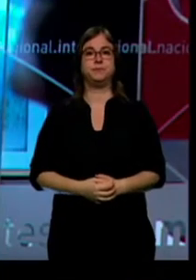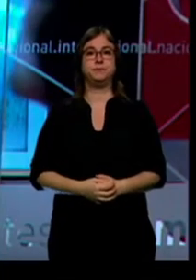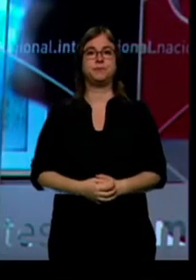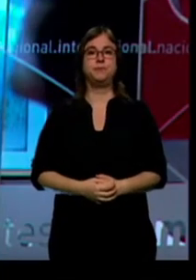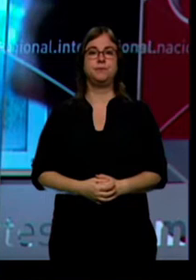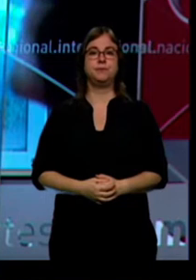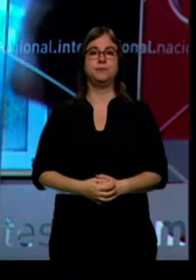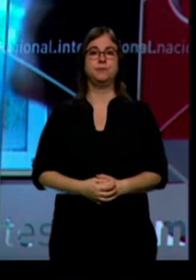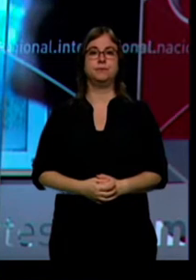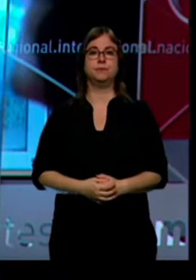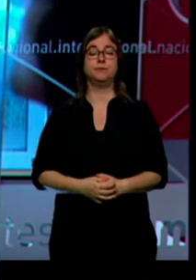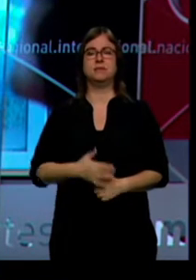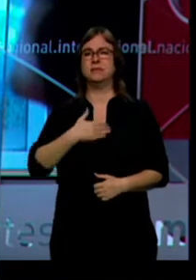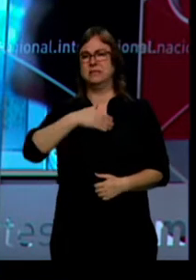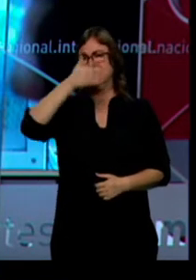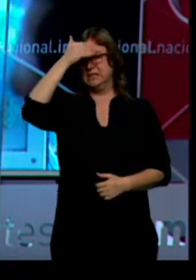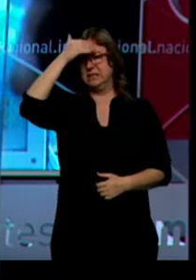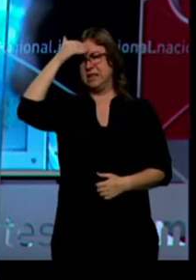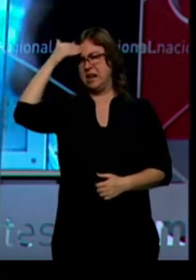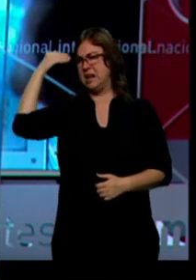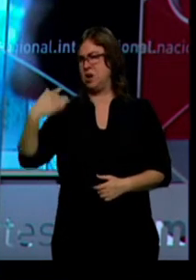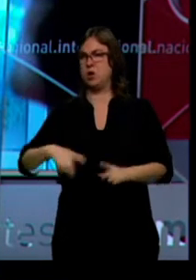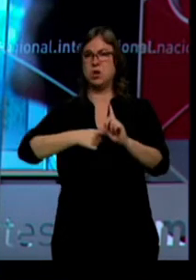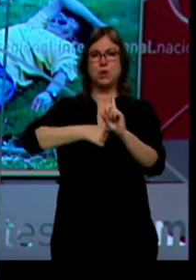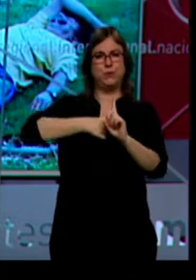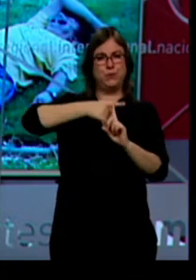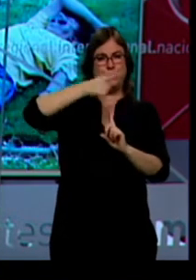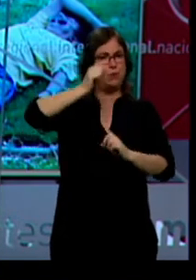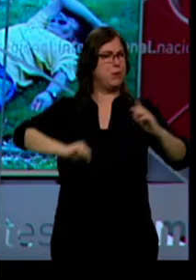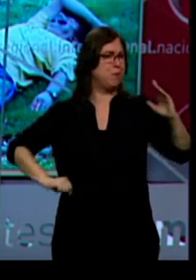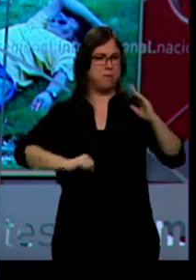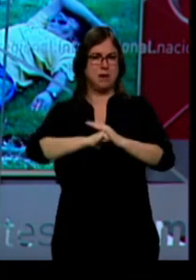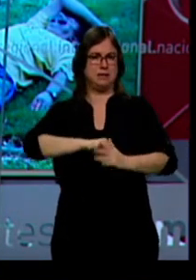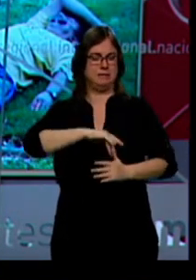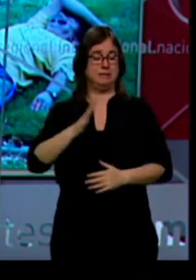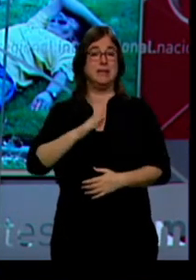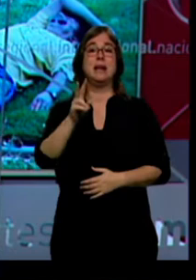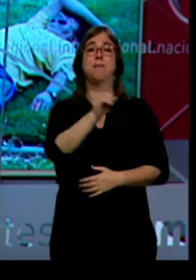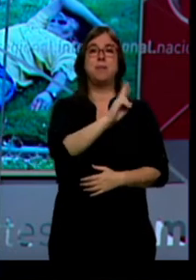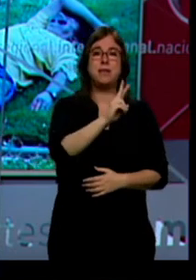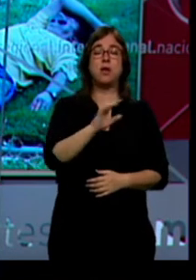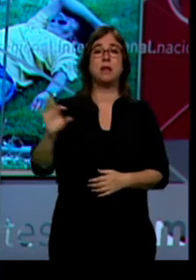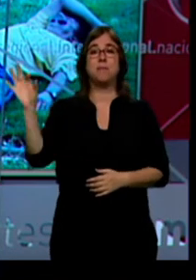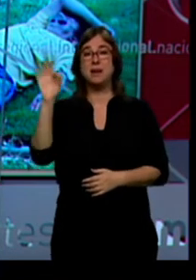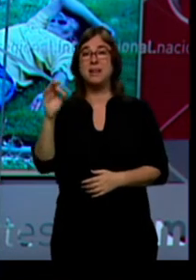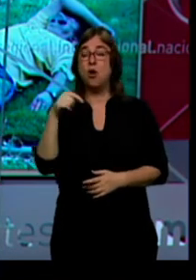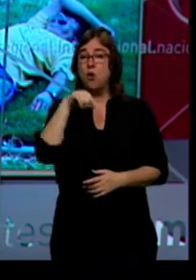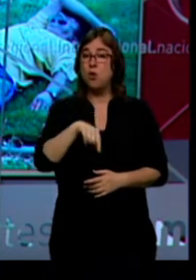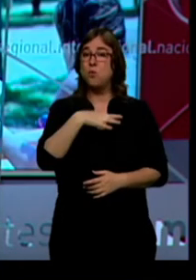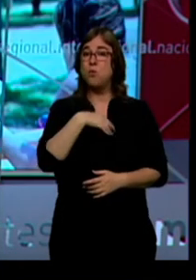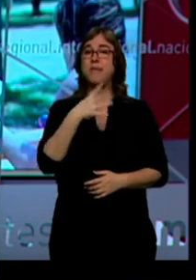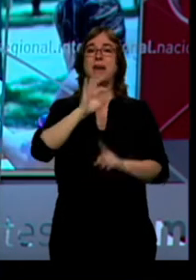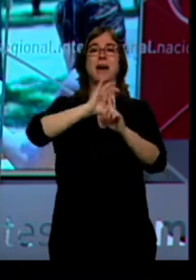El calor está disparando los termómetros hasta máximas de récord. En Valladolid y Palencia se espera que rocen hoy los 40 grados.